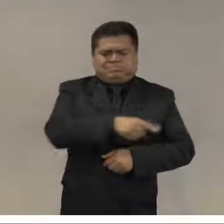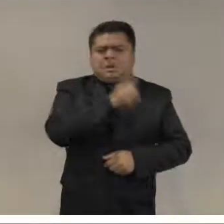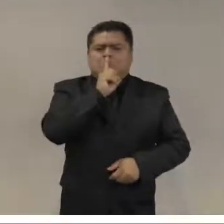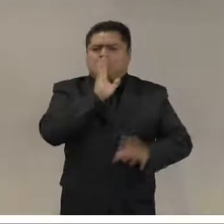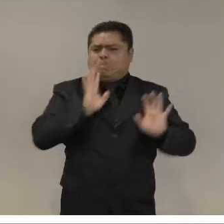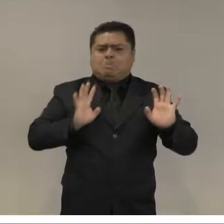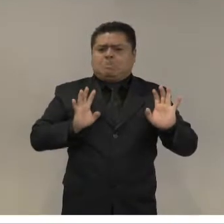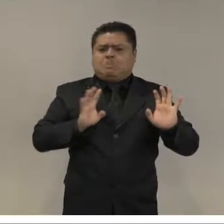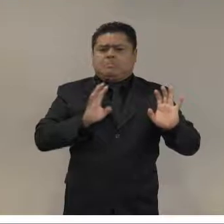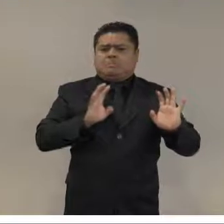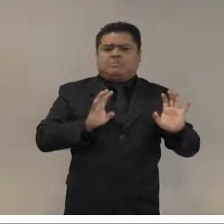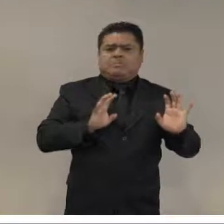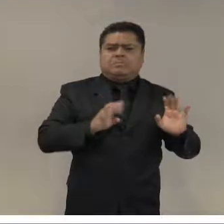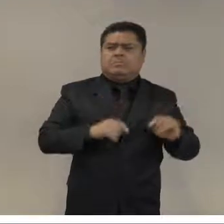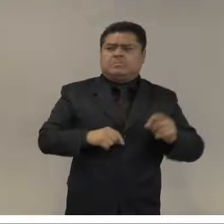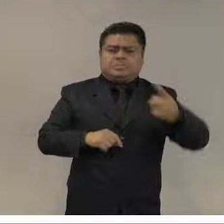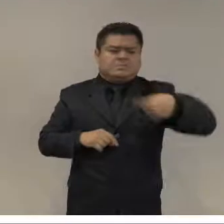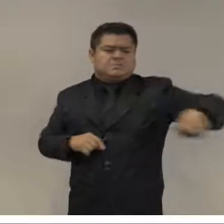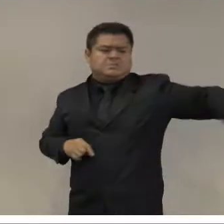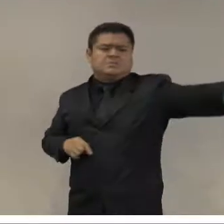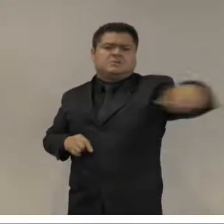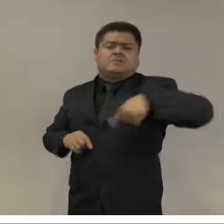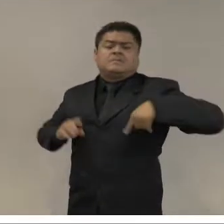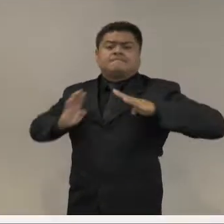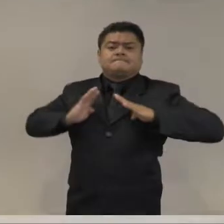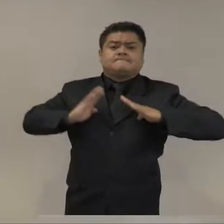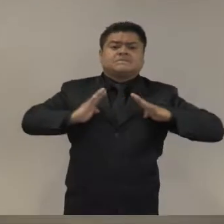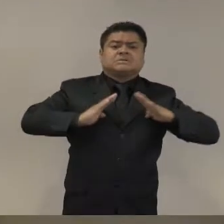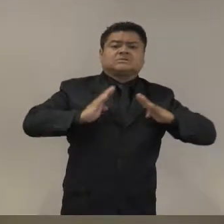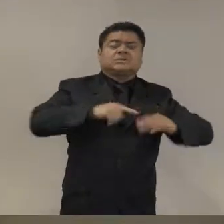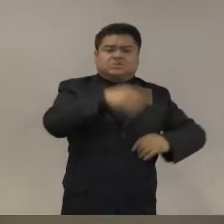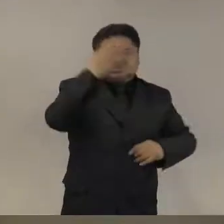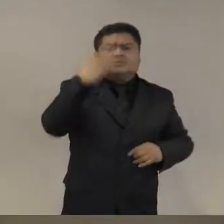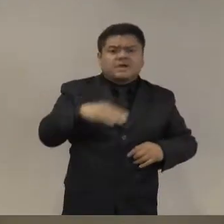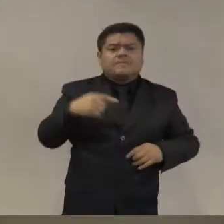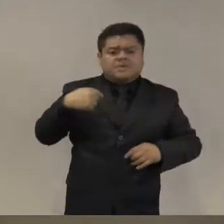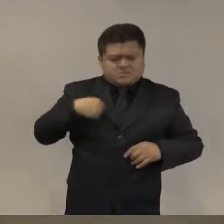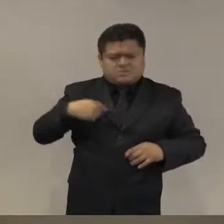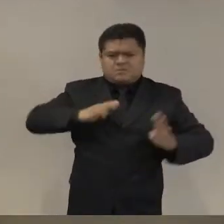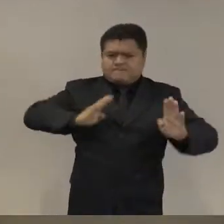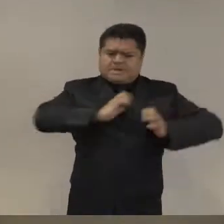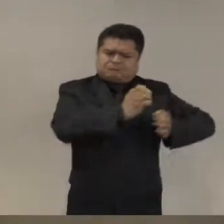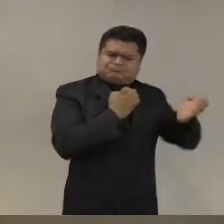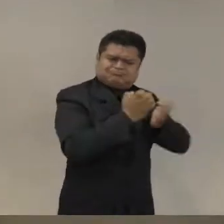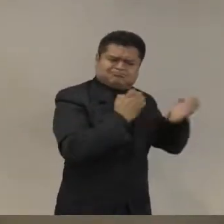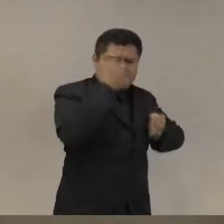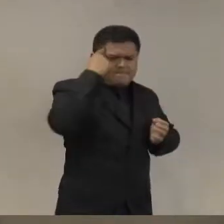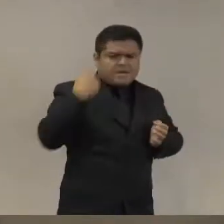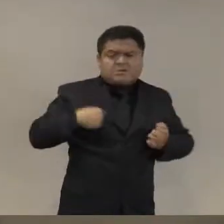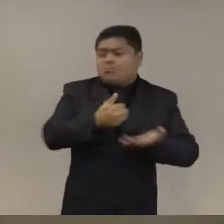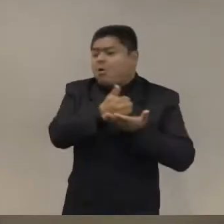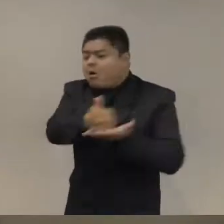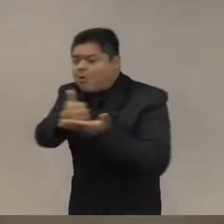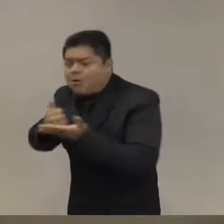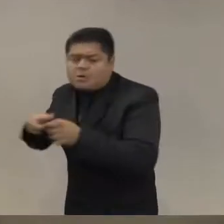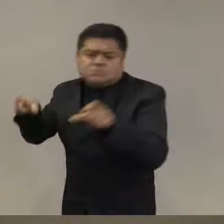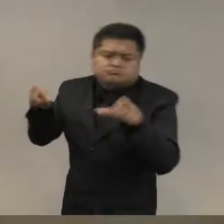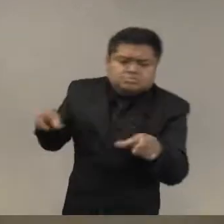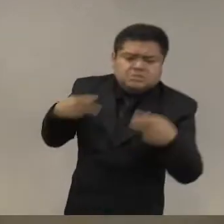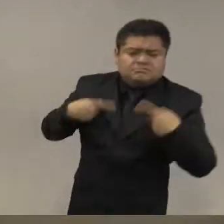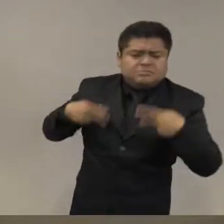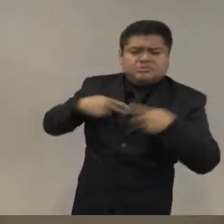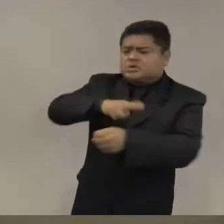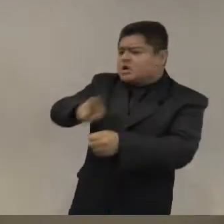los militares con quien converso saben que su entrenamiento no es apto para estas misiones. Sabemos que esas misiones son muy